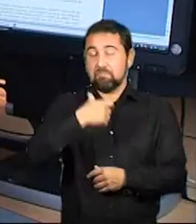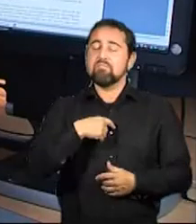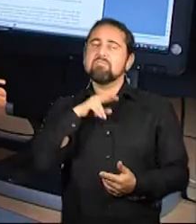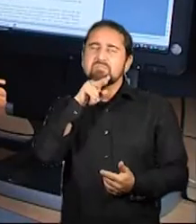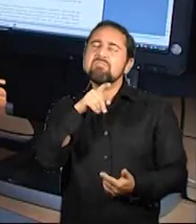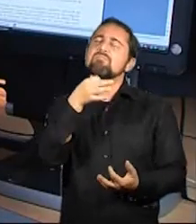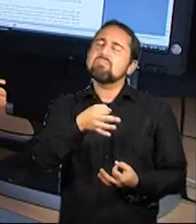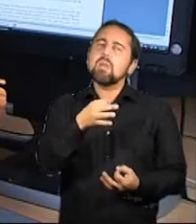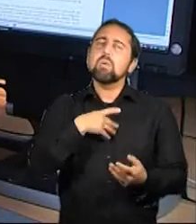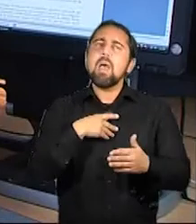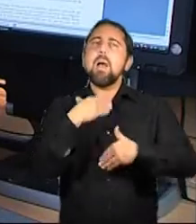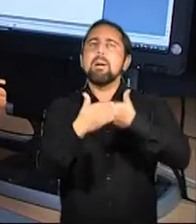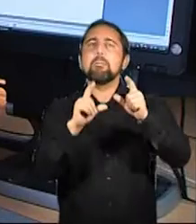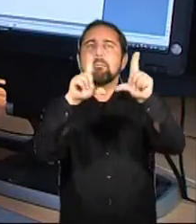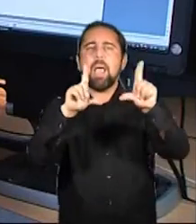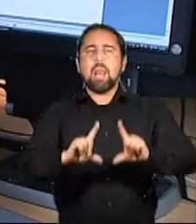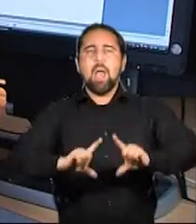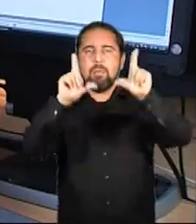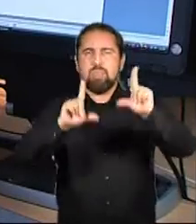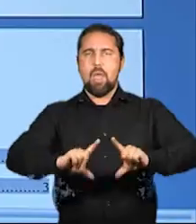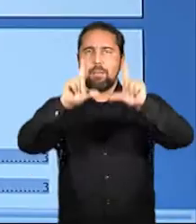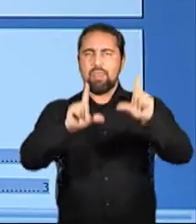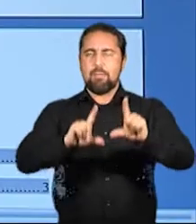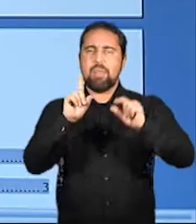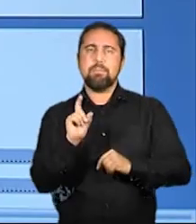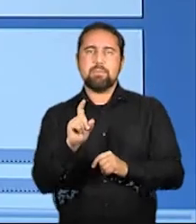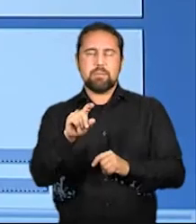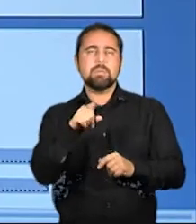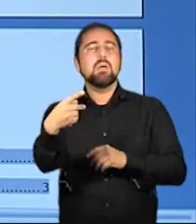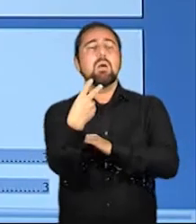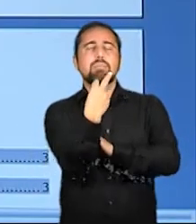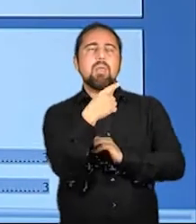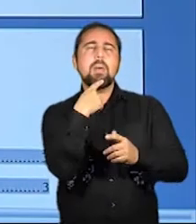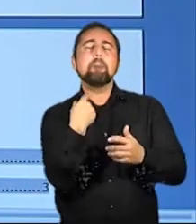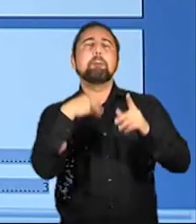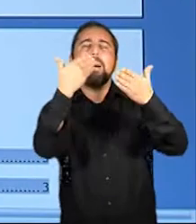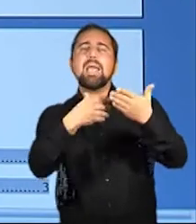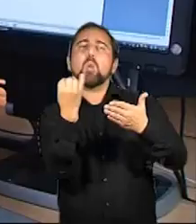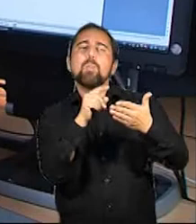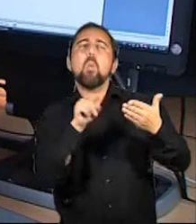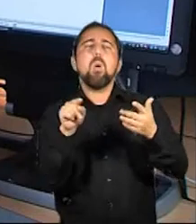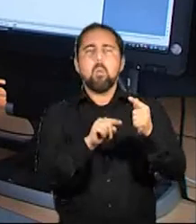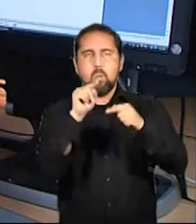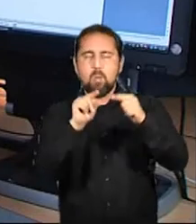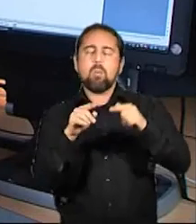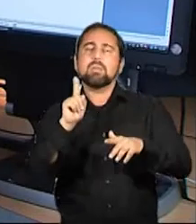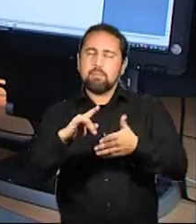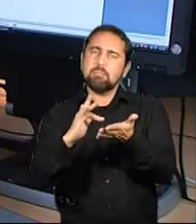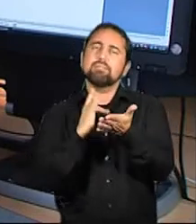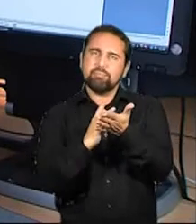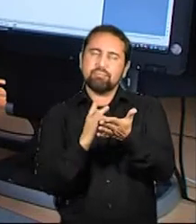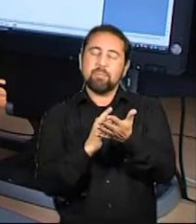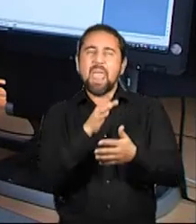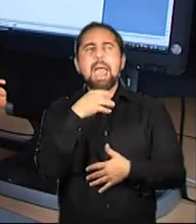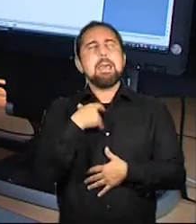a página o retrocediendo a página. Retroceso de página. Ir a página. Número de la página 2.4 de edición 8. Entonces ahora ya estaría en el